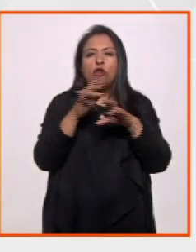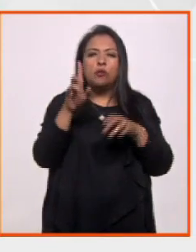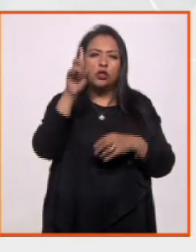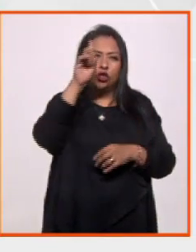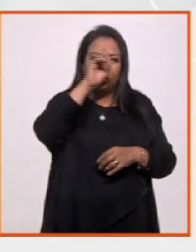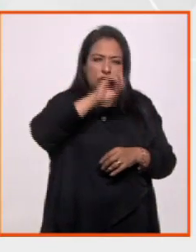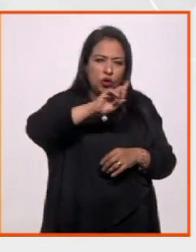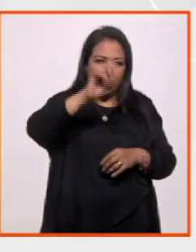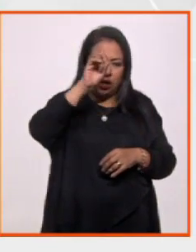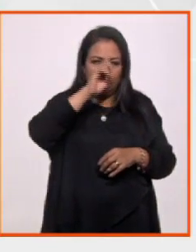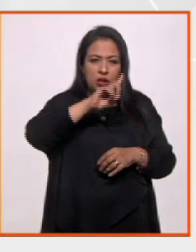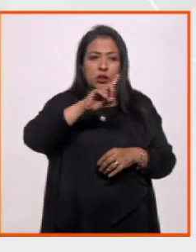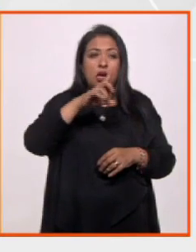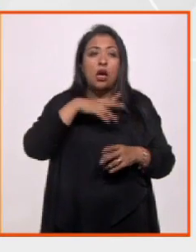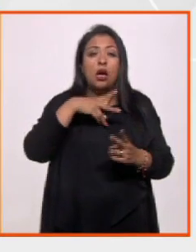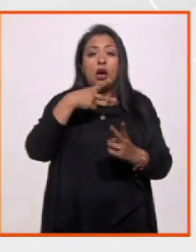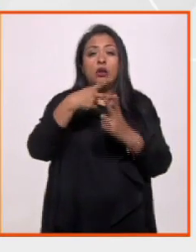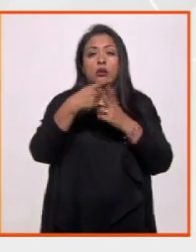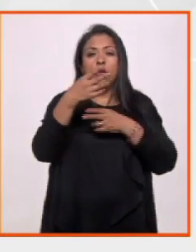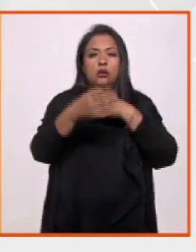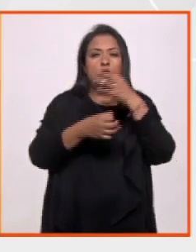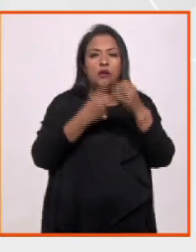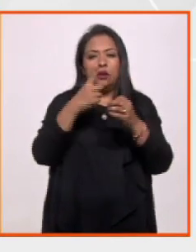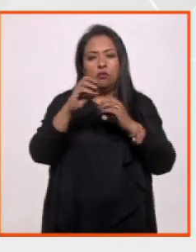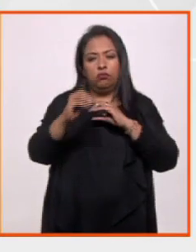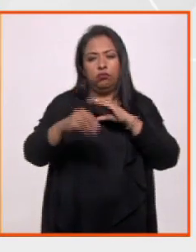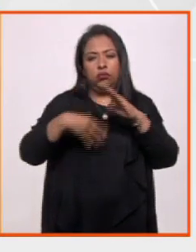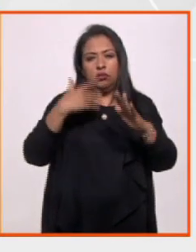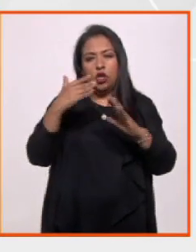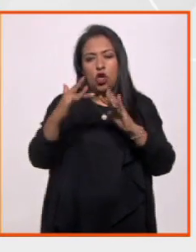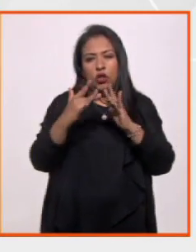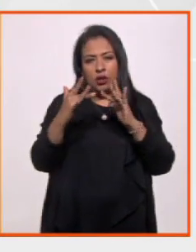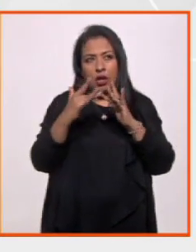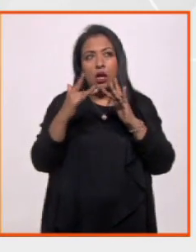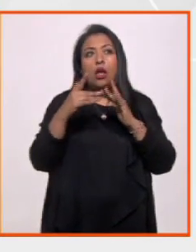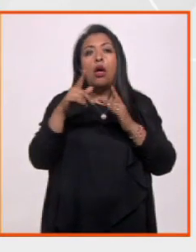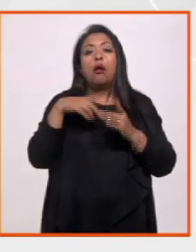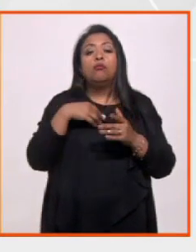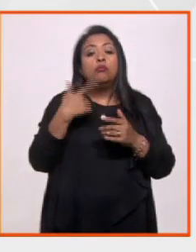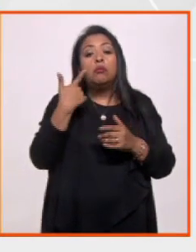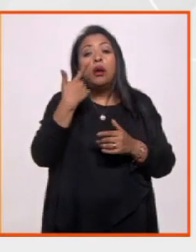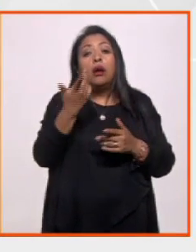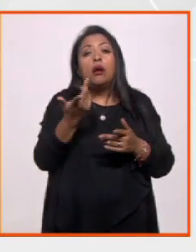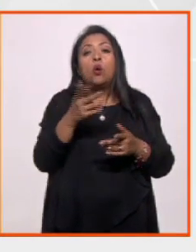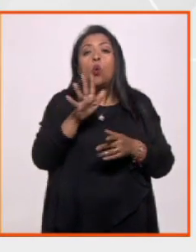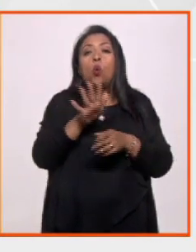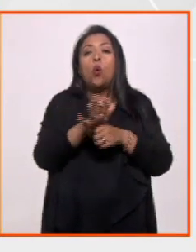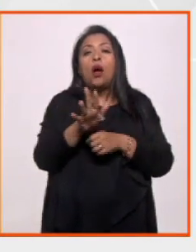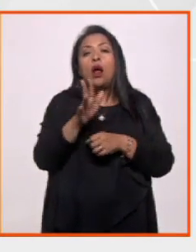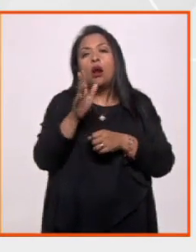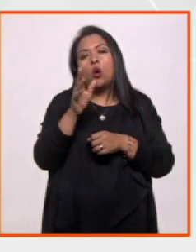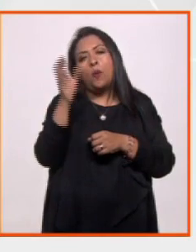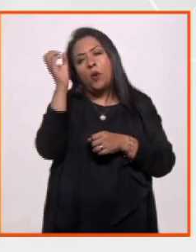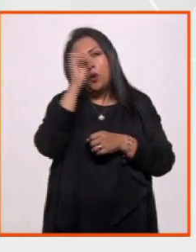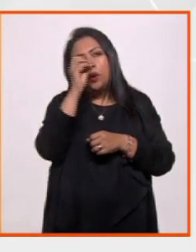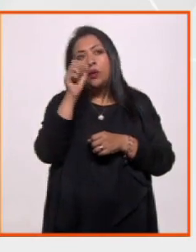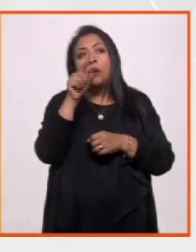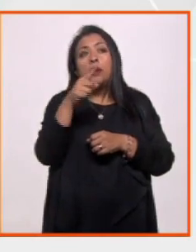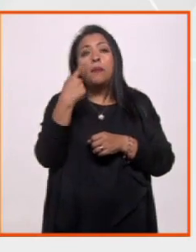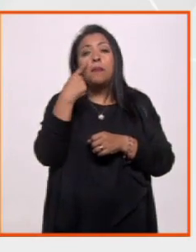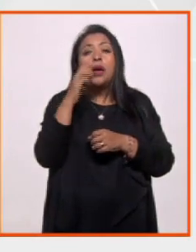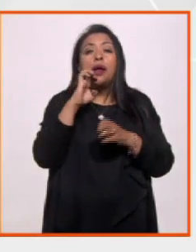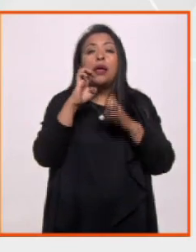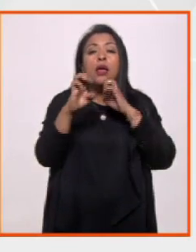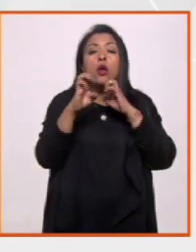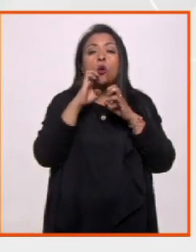sugerencias, a hashtag Noticias 22, y ahí estaremos muy al pendiente de sus comentarios. No se olviden de revisar